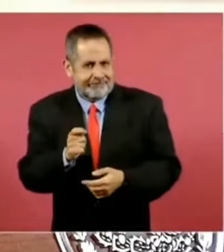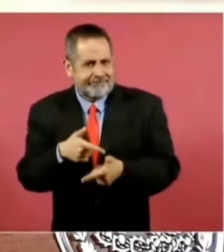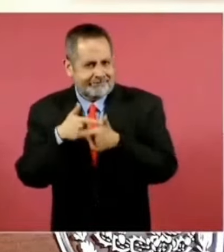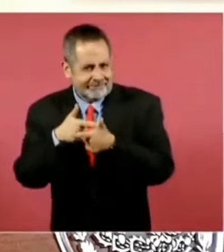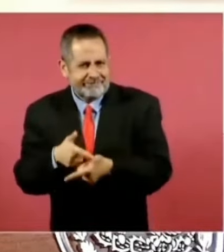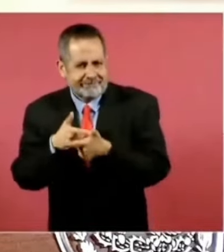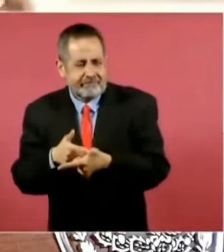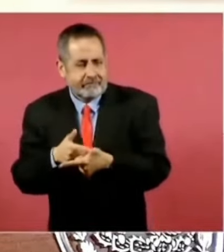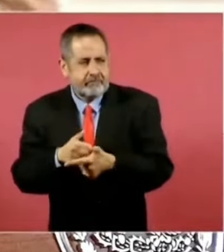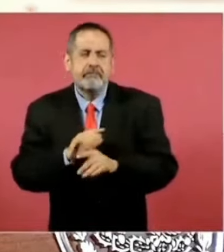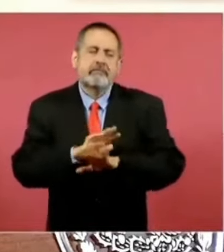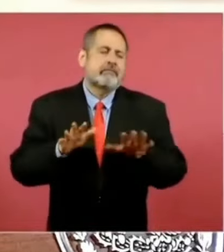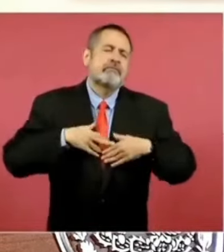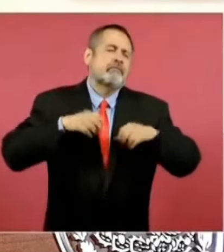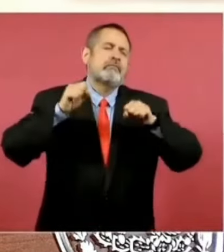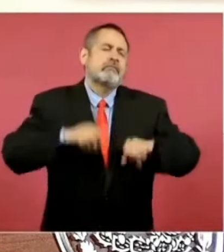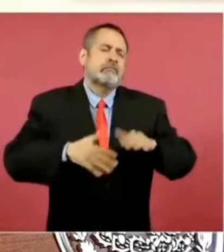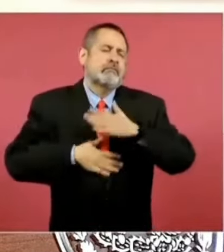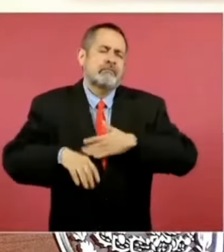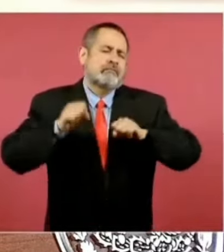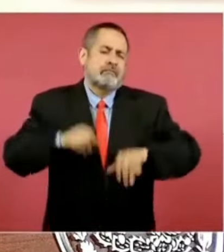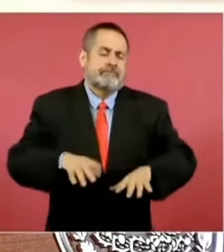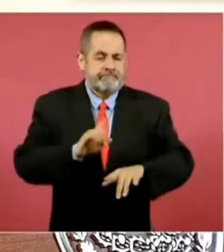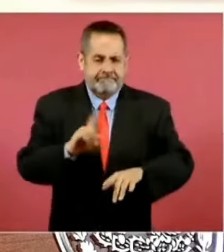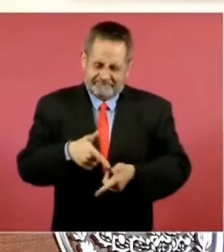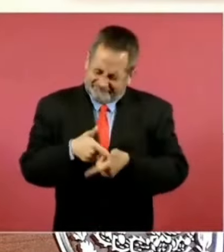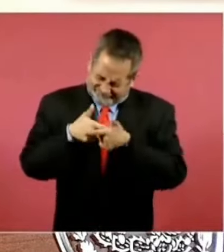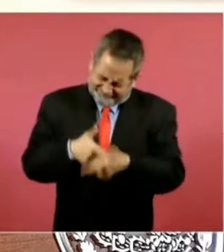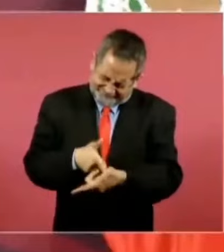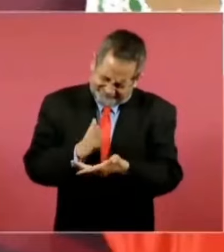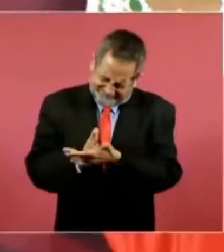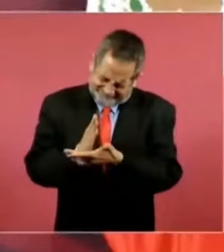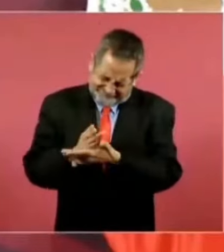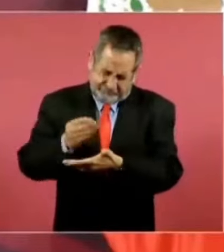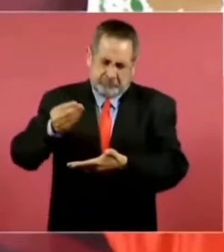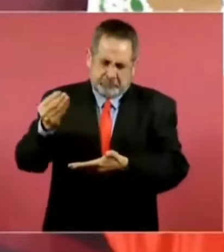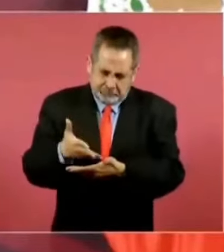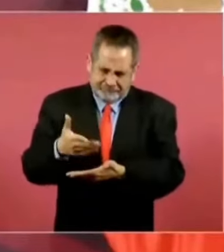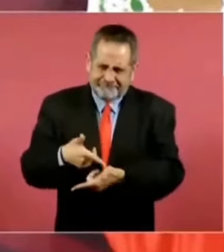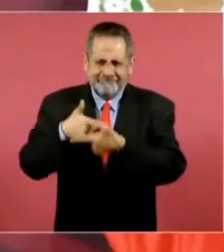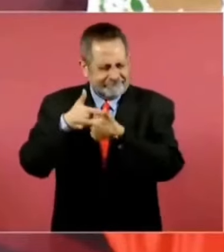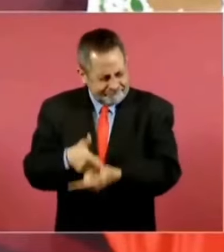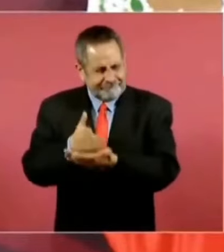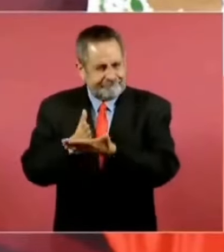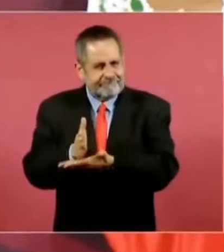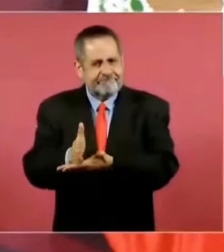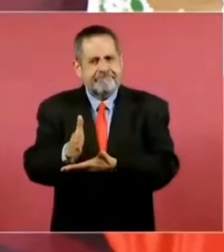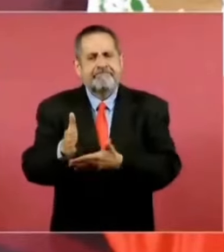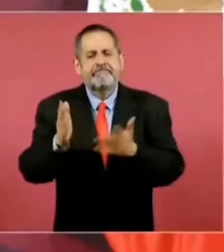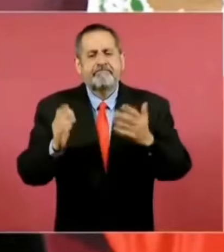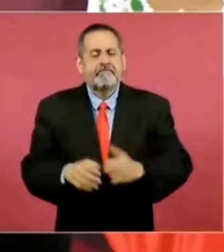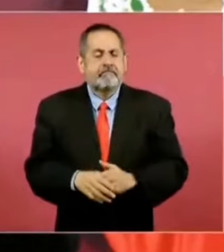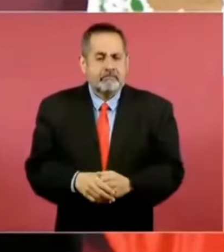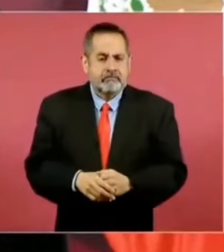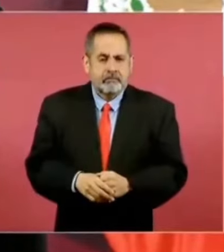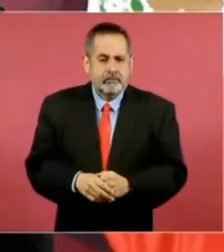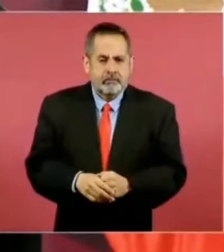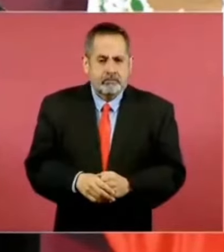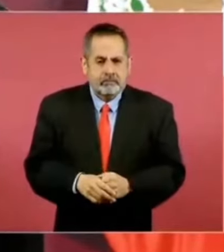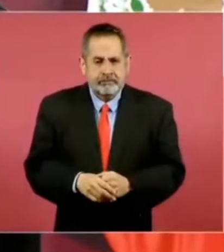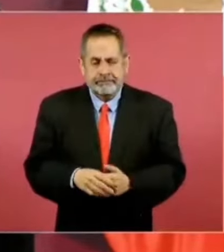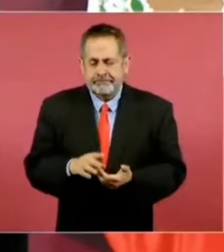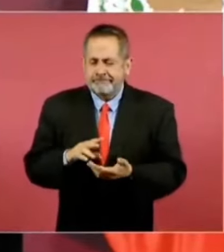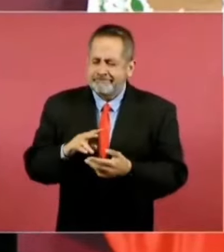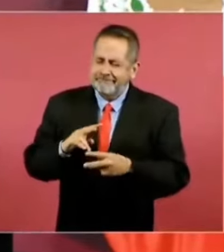no dejar de luchar. ¿Cómo puede uno caerse